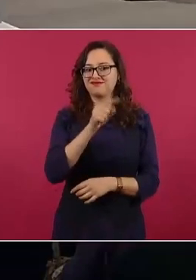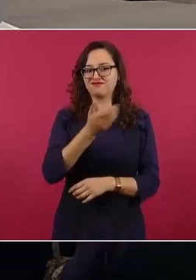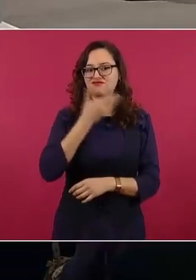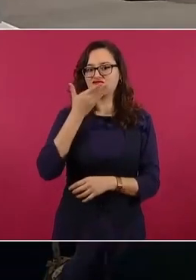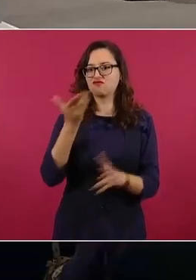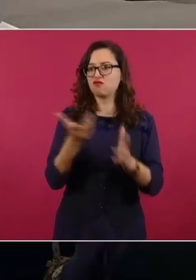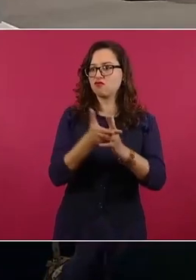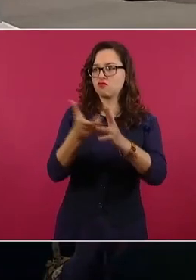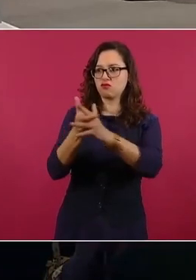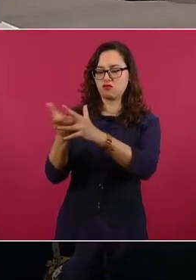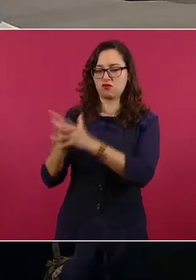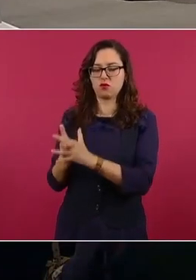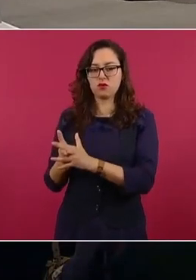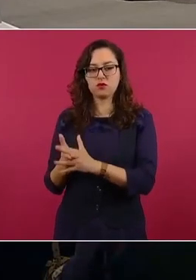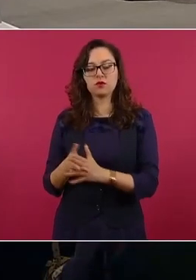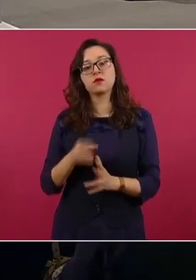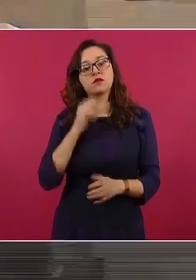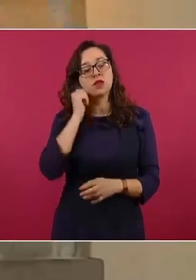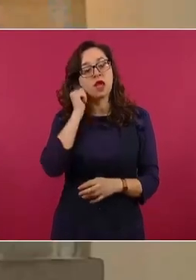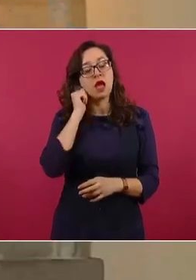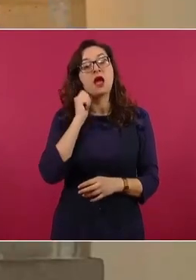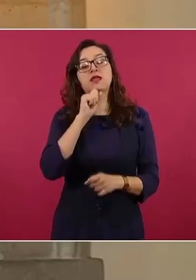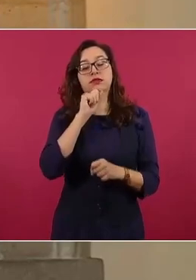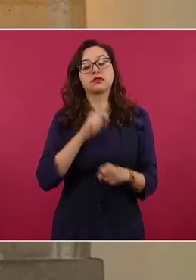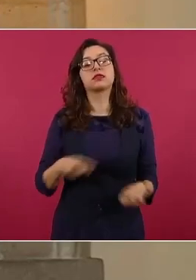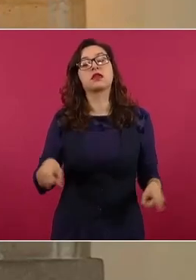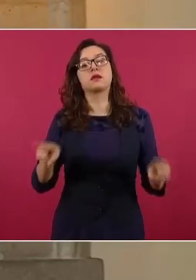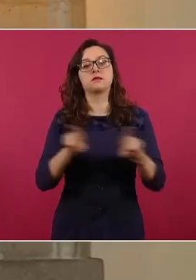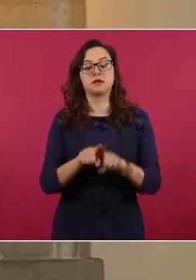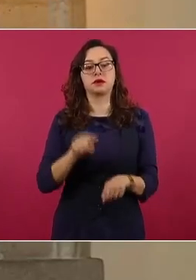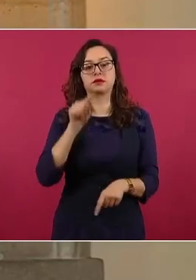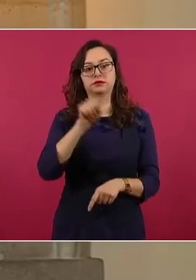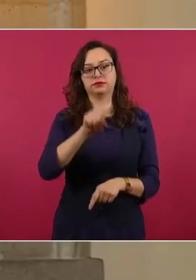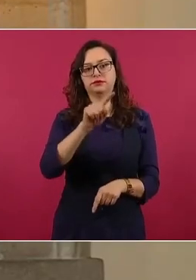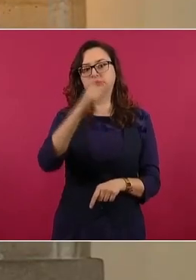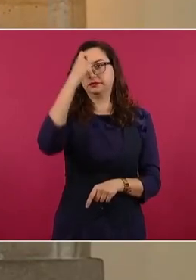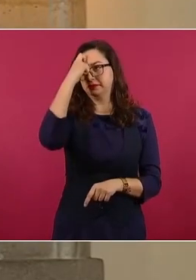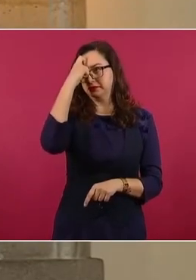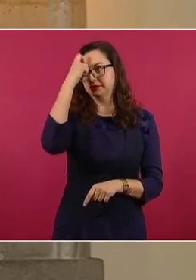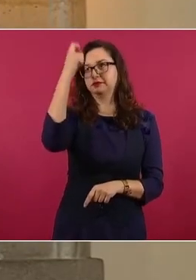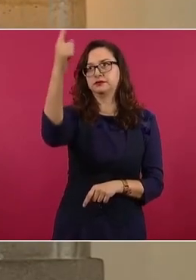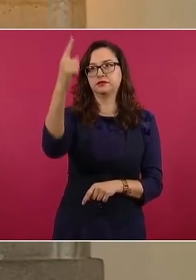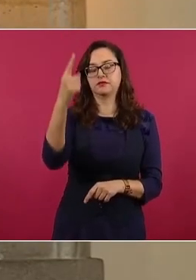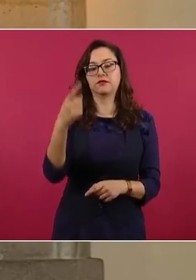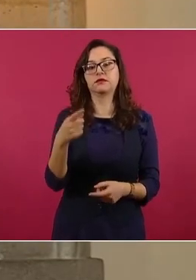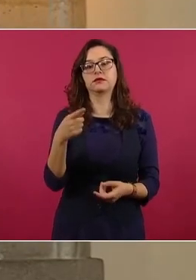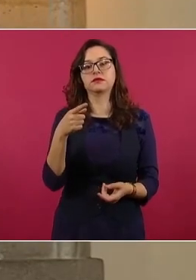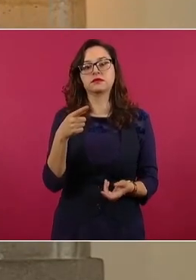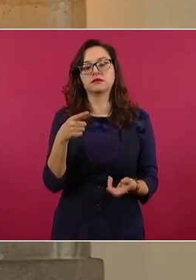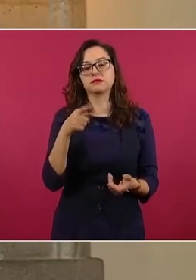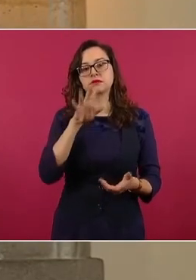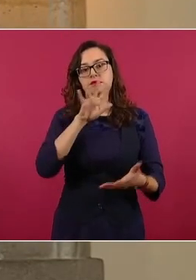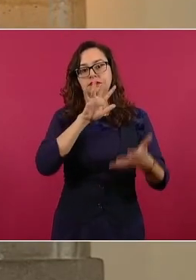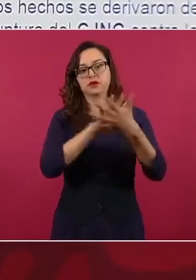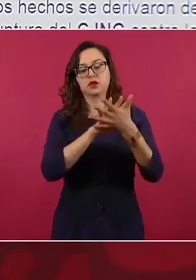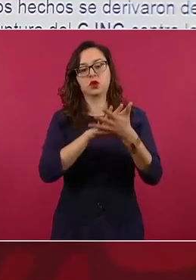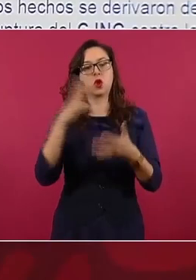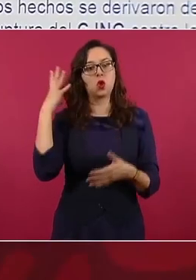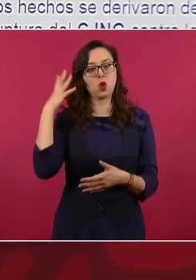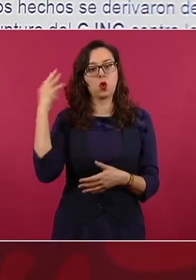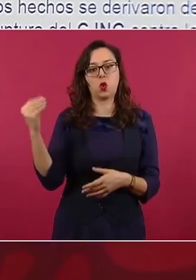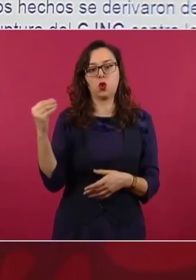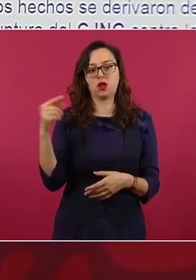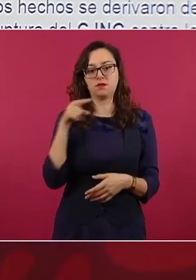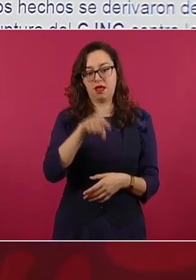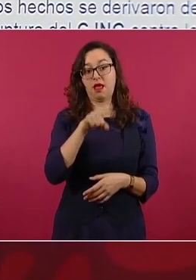También se le atribuye ser el autor intelectual de los hechos violentos ocurridos al interior del Cereso de Colima el